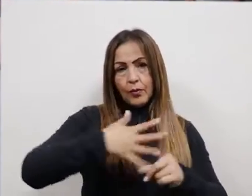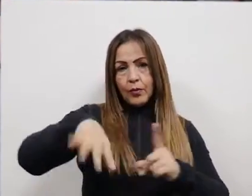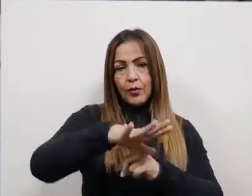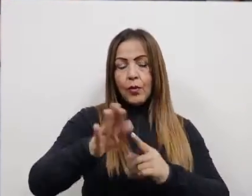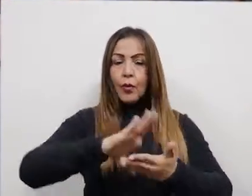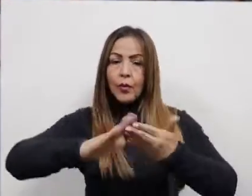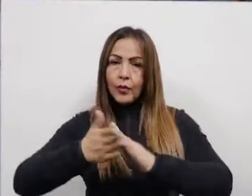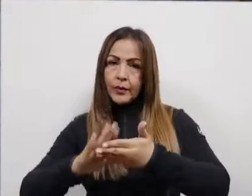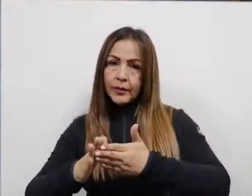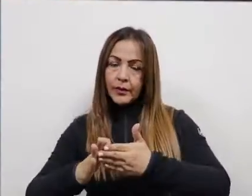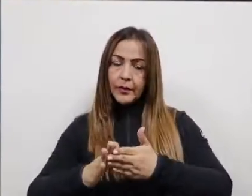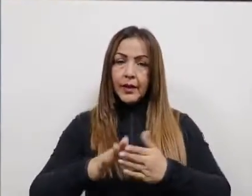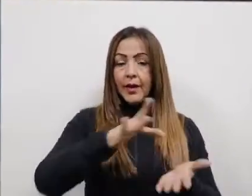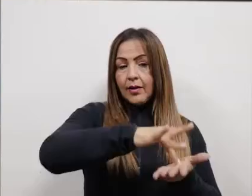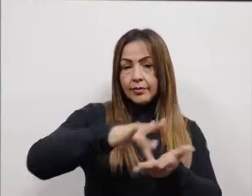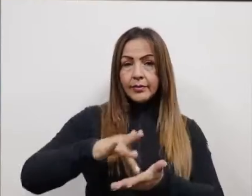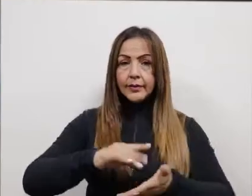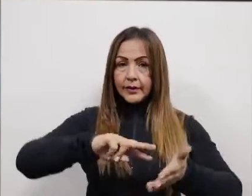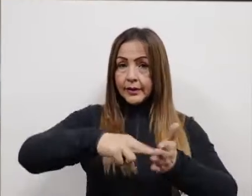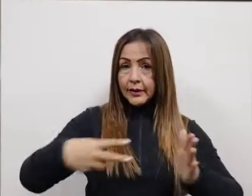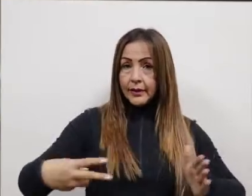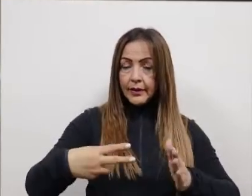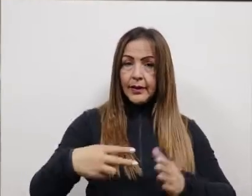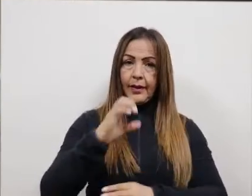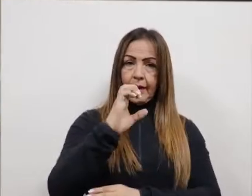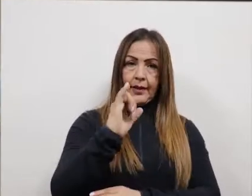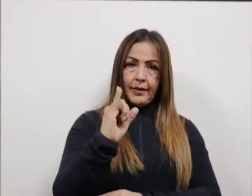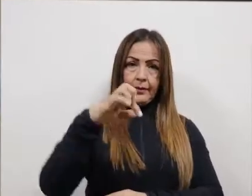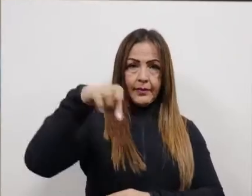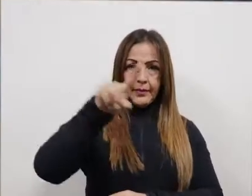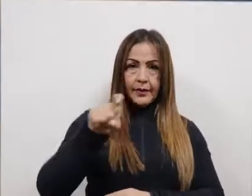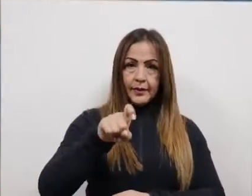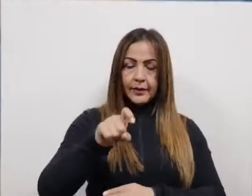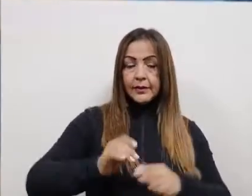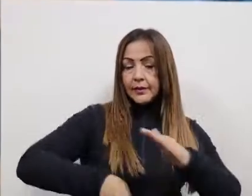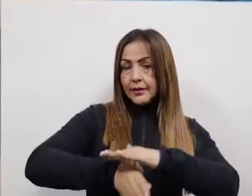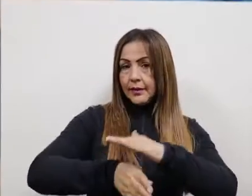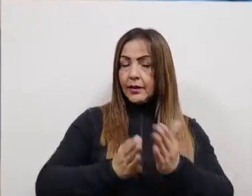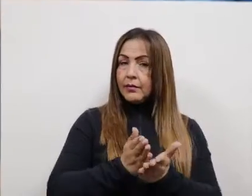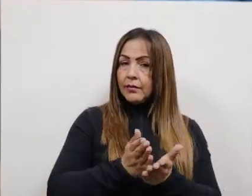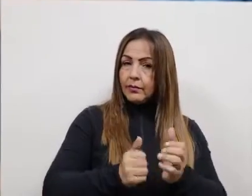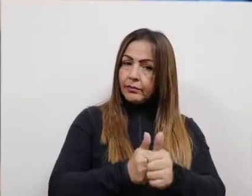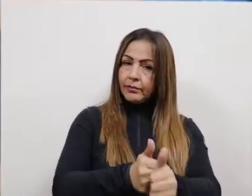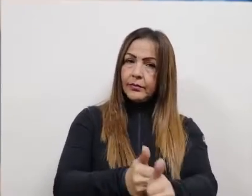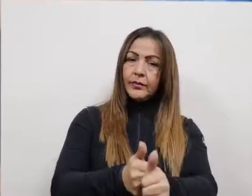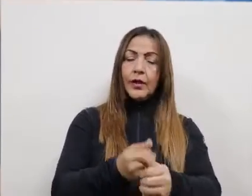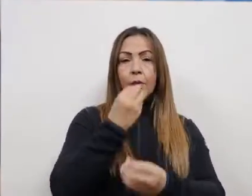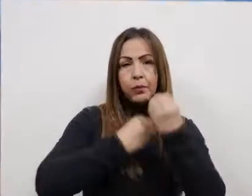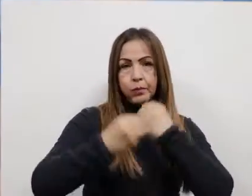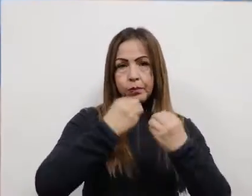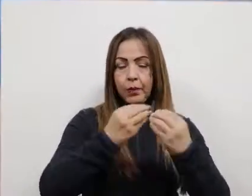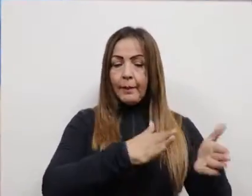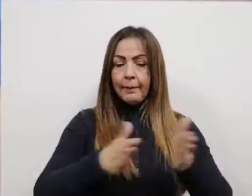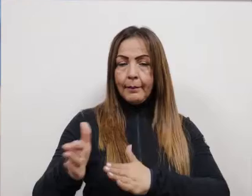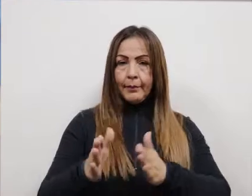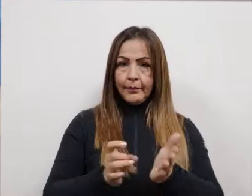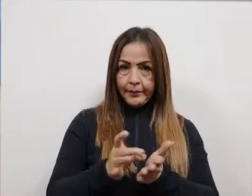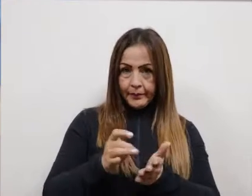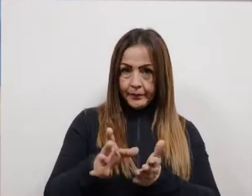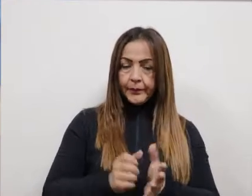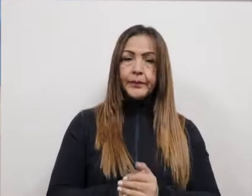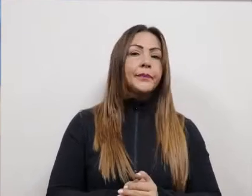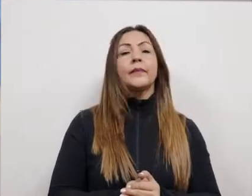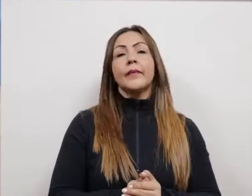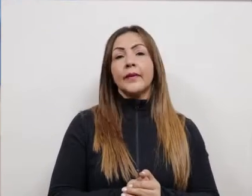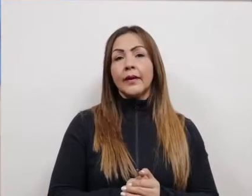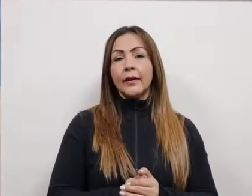el entorno educativo y comunitario, y las asistencias técnicas a IPS con el seguimiento alimentario de recursos para la atención en salud y planes